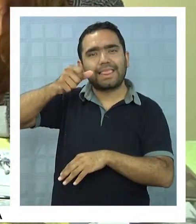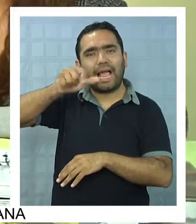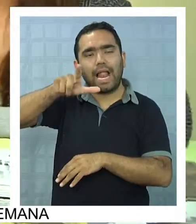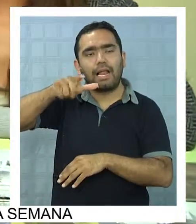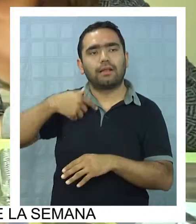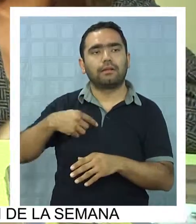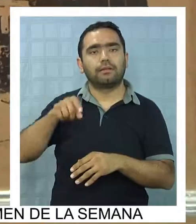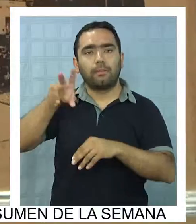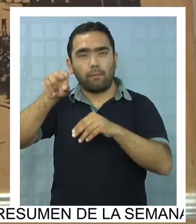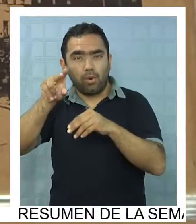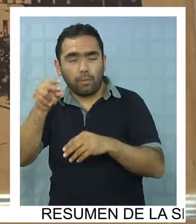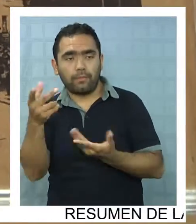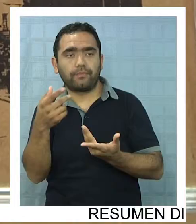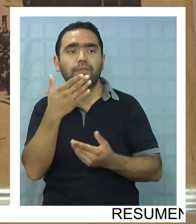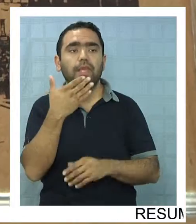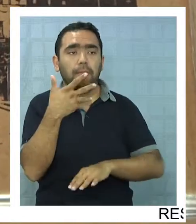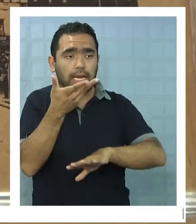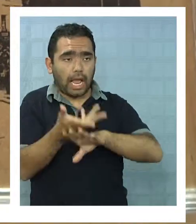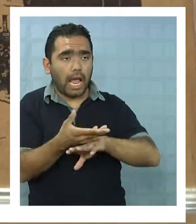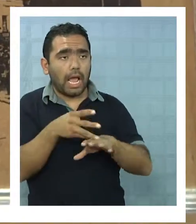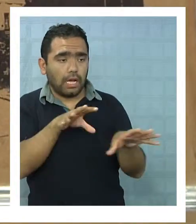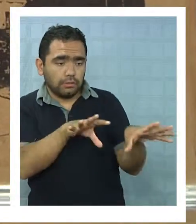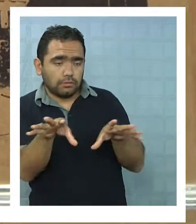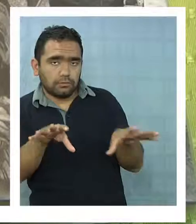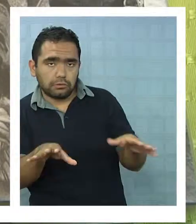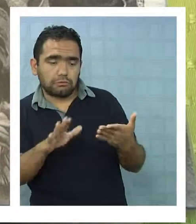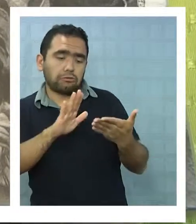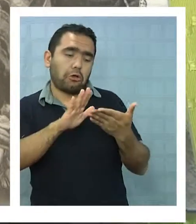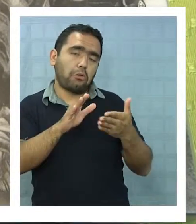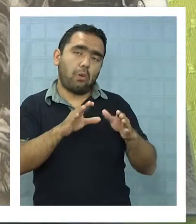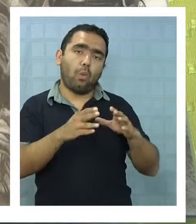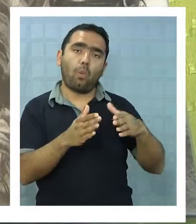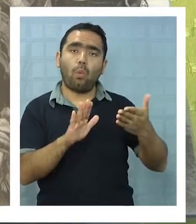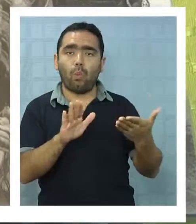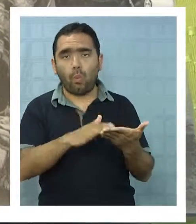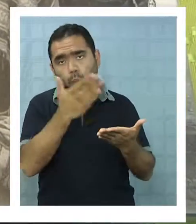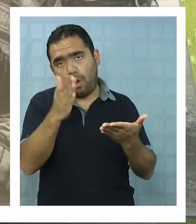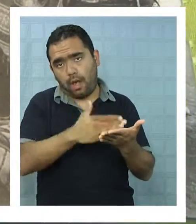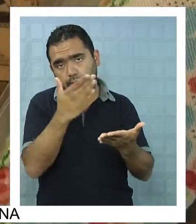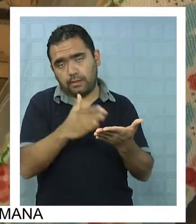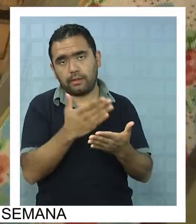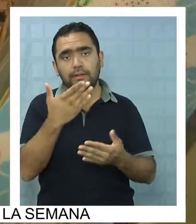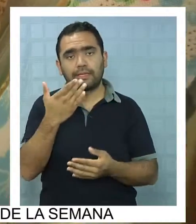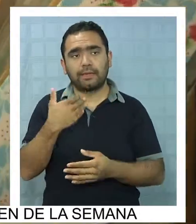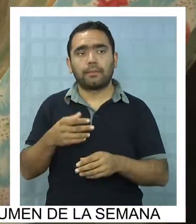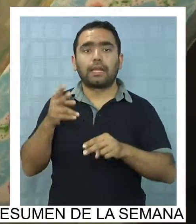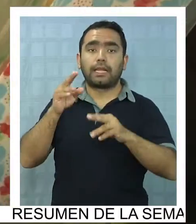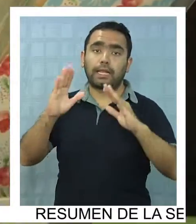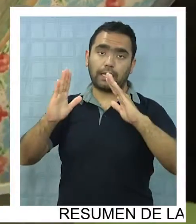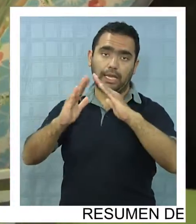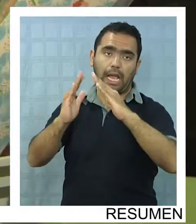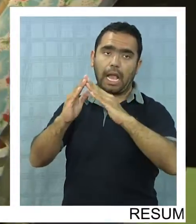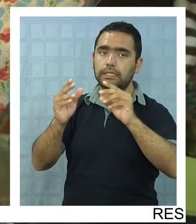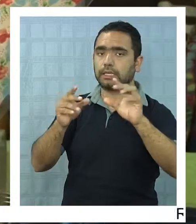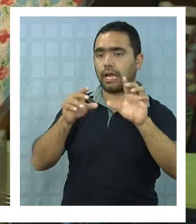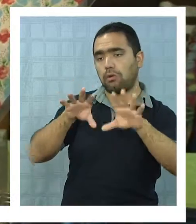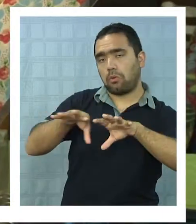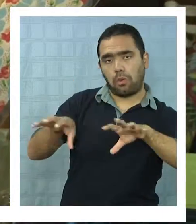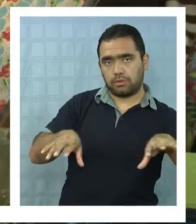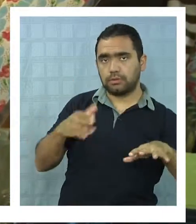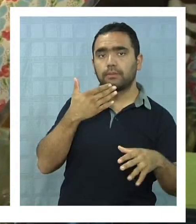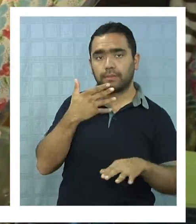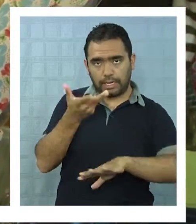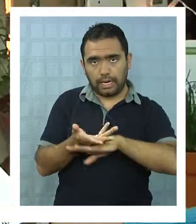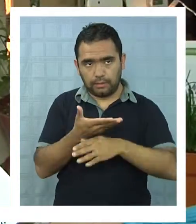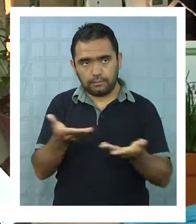accesorios también que tienen que ver con librería y accesorios de hogar también, porque nuestra marca es Rocasolano Home and Office. Me estoy presentando con